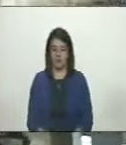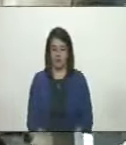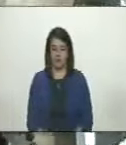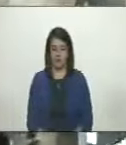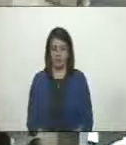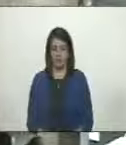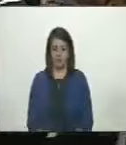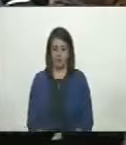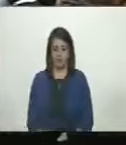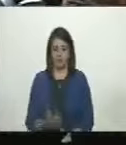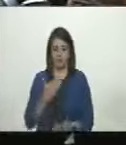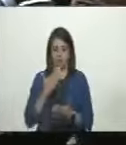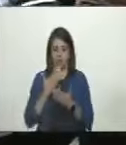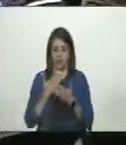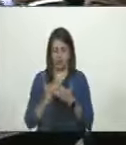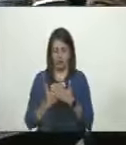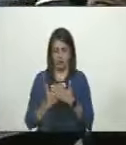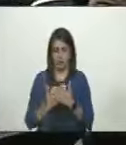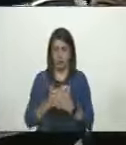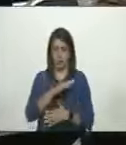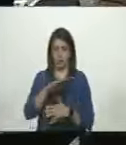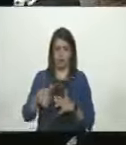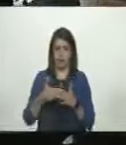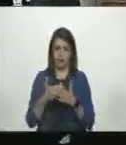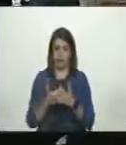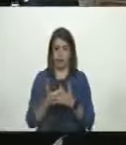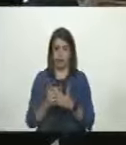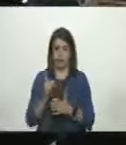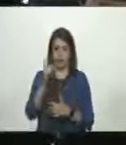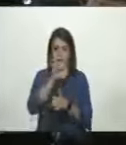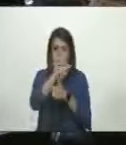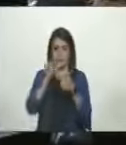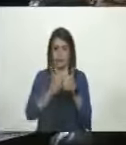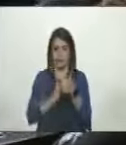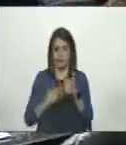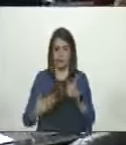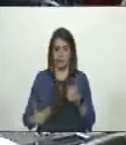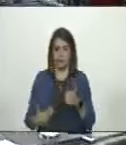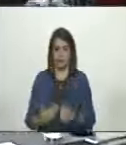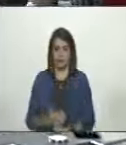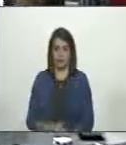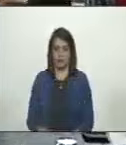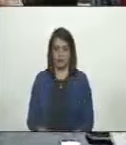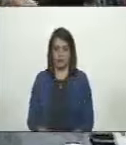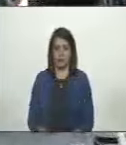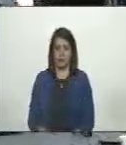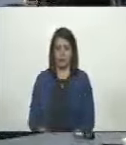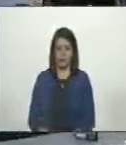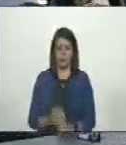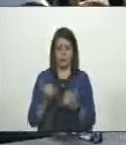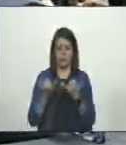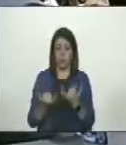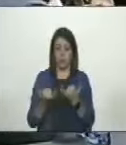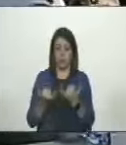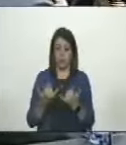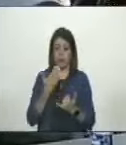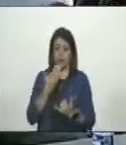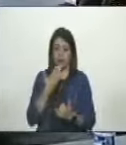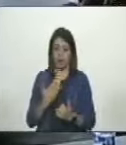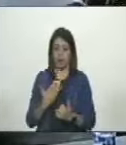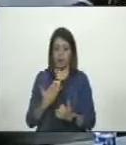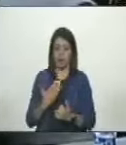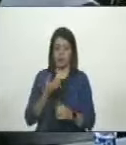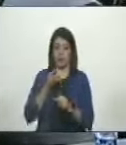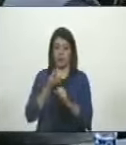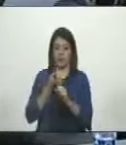Gracias, querido camarada. camarada, primero vicepresidente, en esta oportunidad solicitamos el